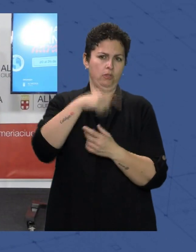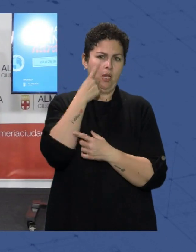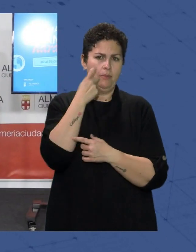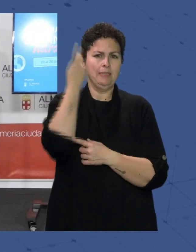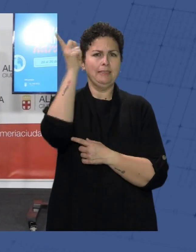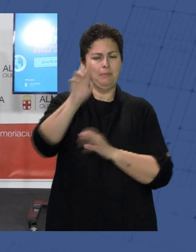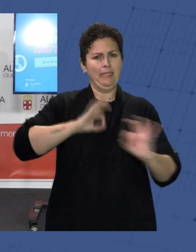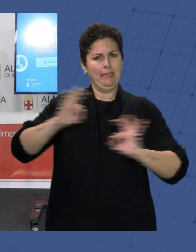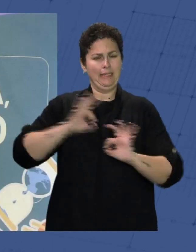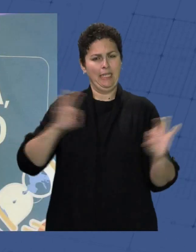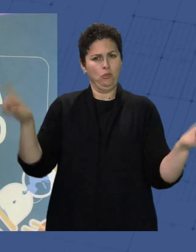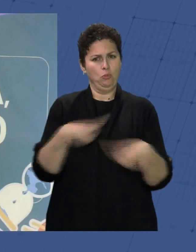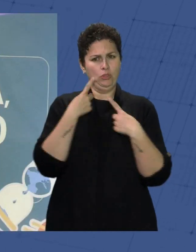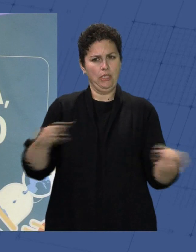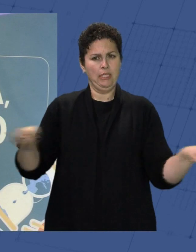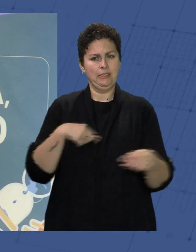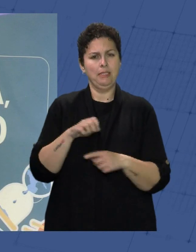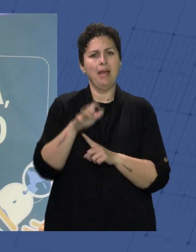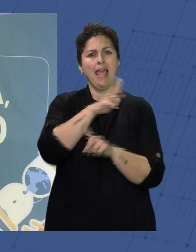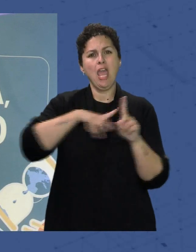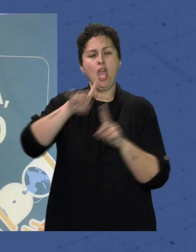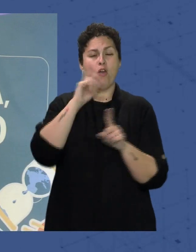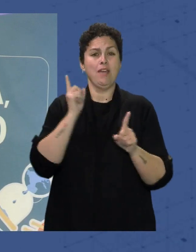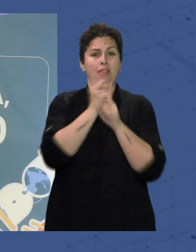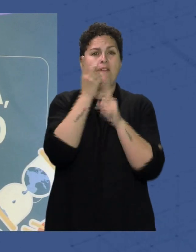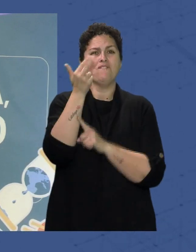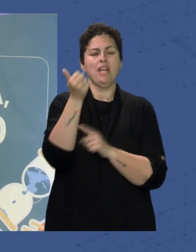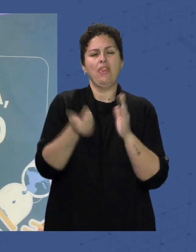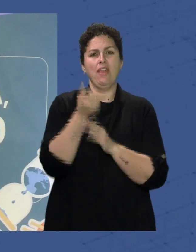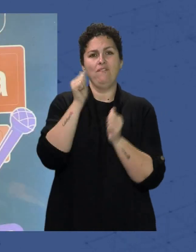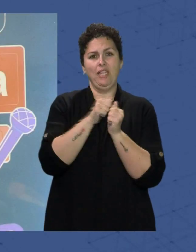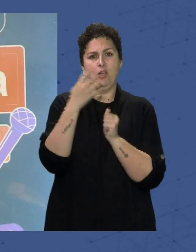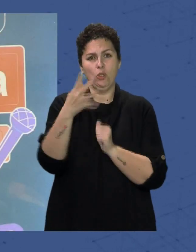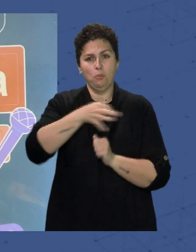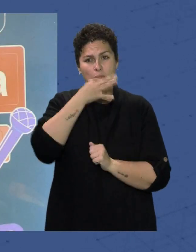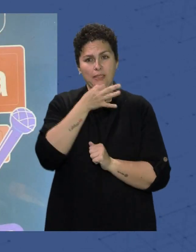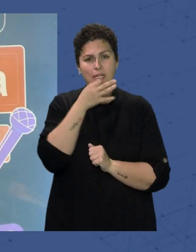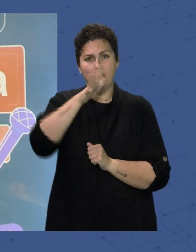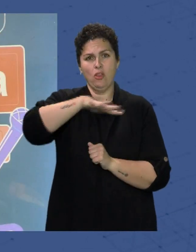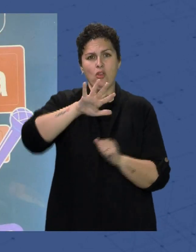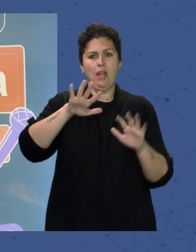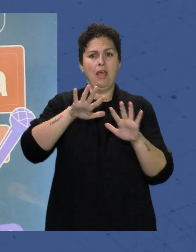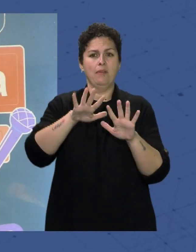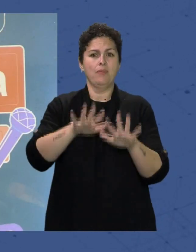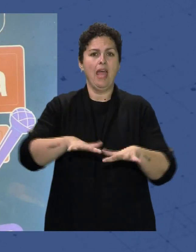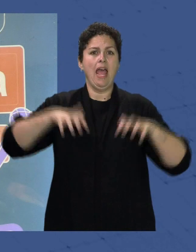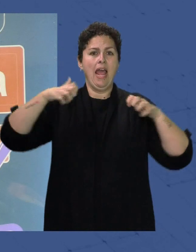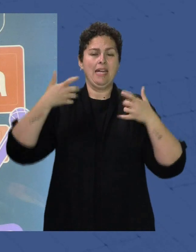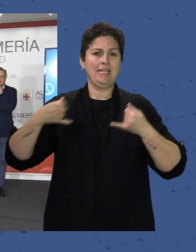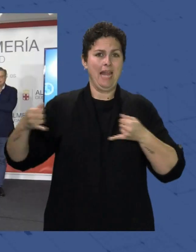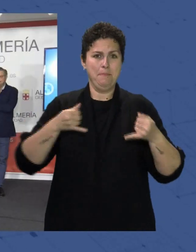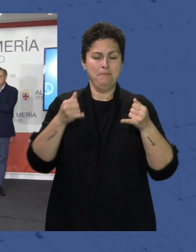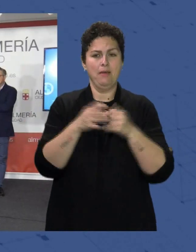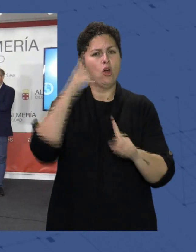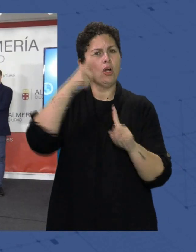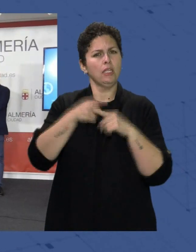musical De los Ecovengadores Que tendrá lugar El viernes 24 Por la tarde En el anfiteatro De la Rambla El objetivo es